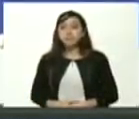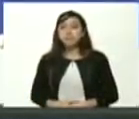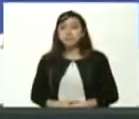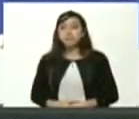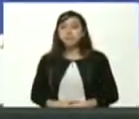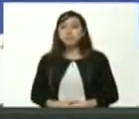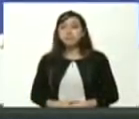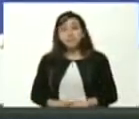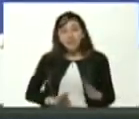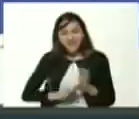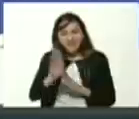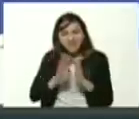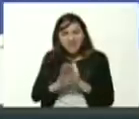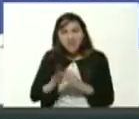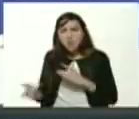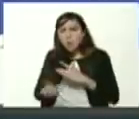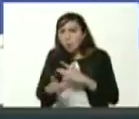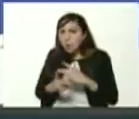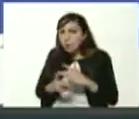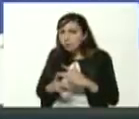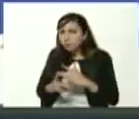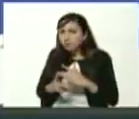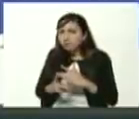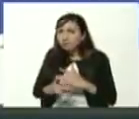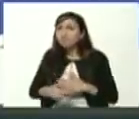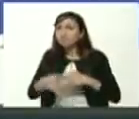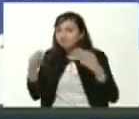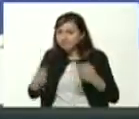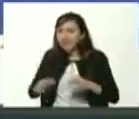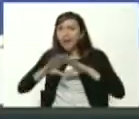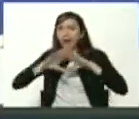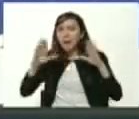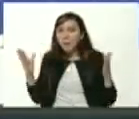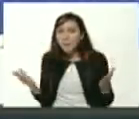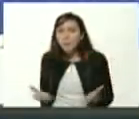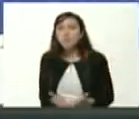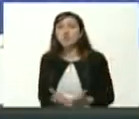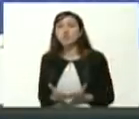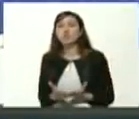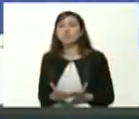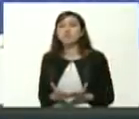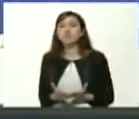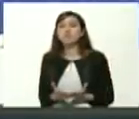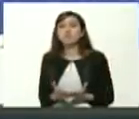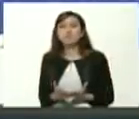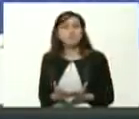el desarrollo tecnológico del mundo va